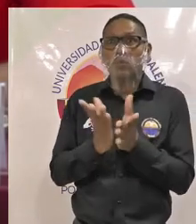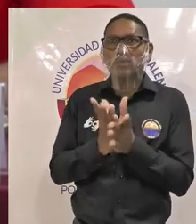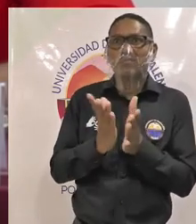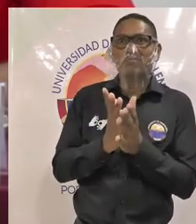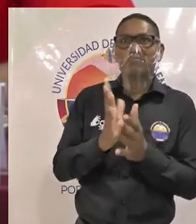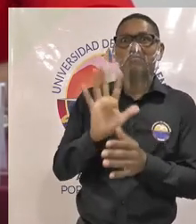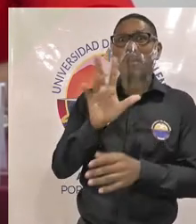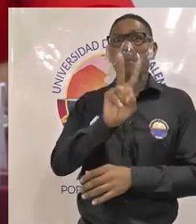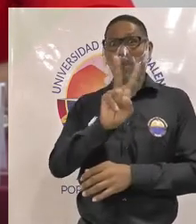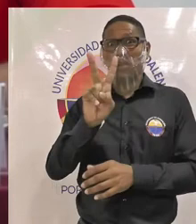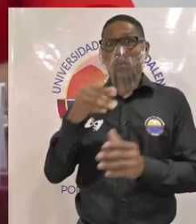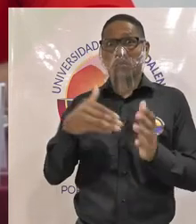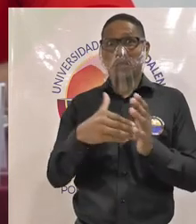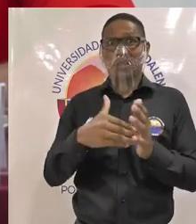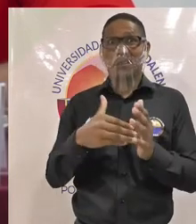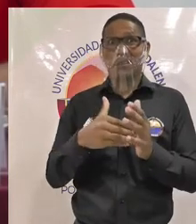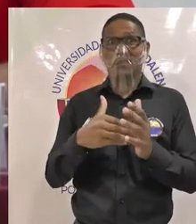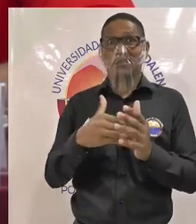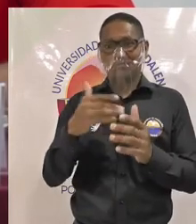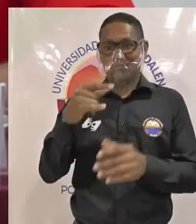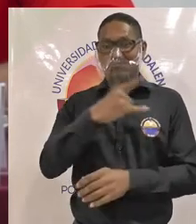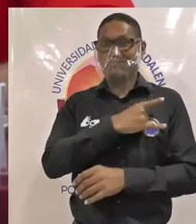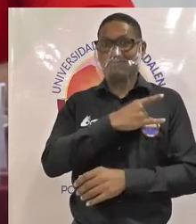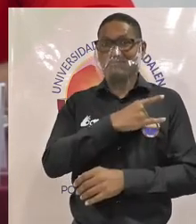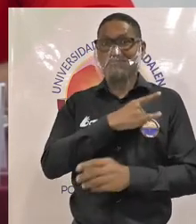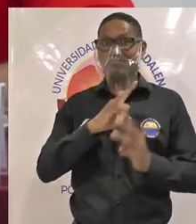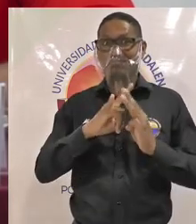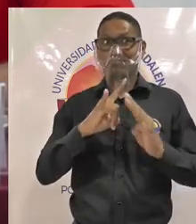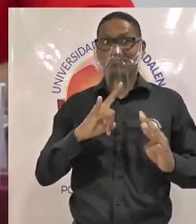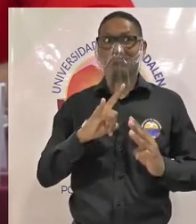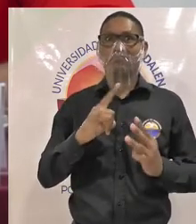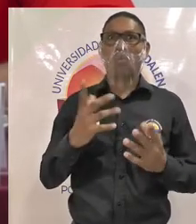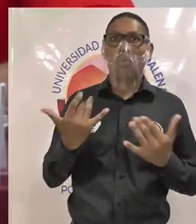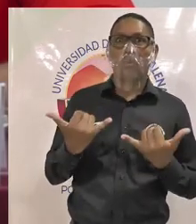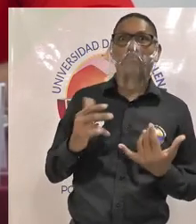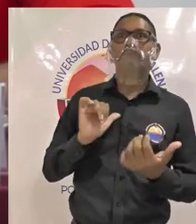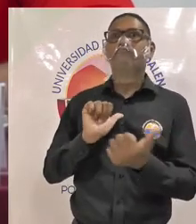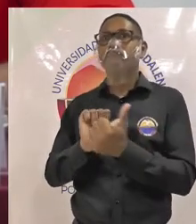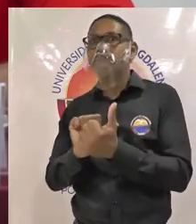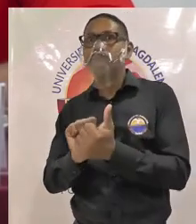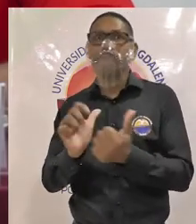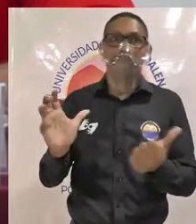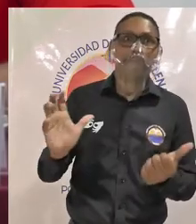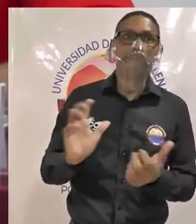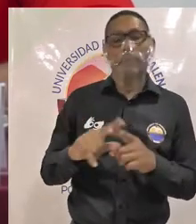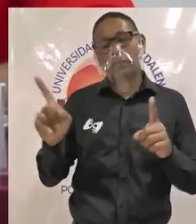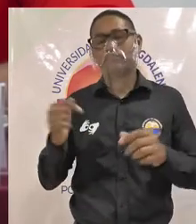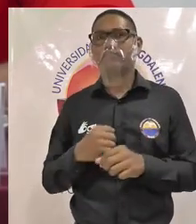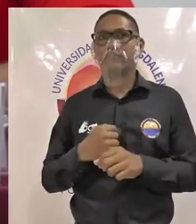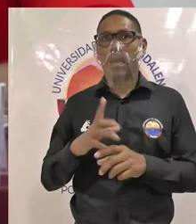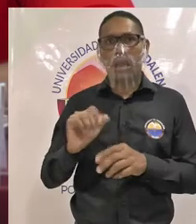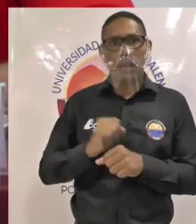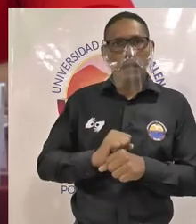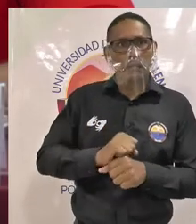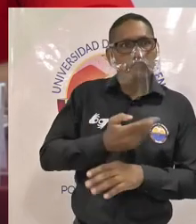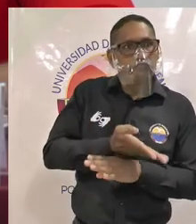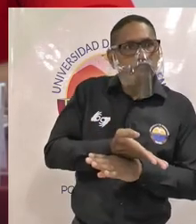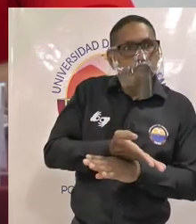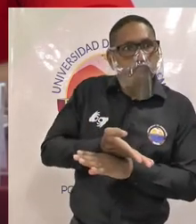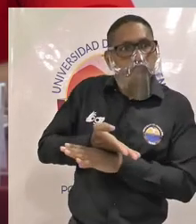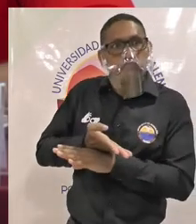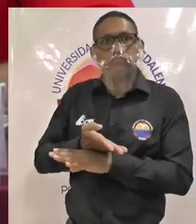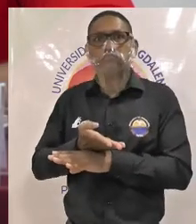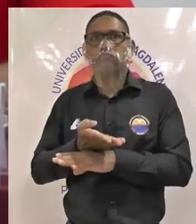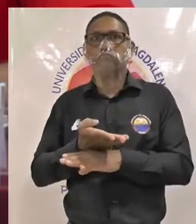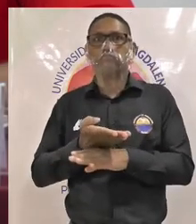que están presentes en la Universidad del Magdalena sin embargo una solicitud presentada del Comité de Garantía fue negada me